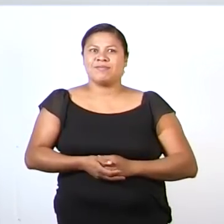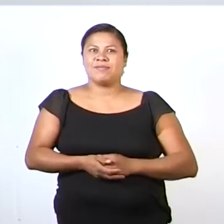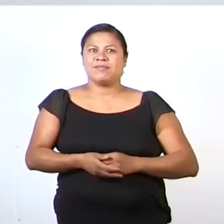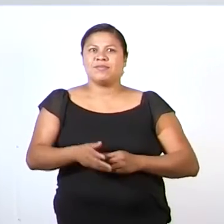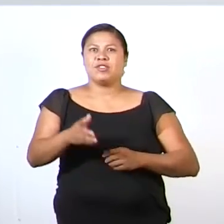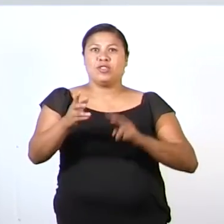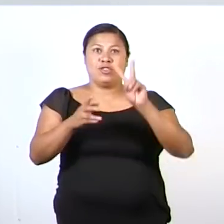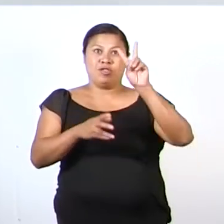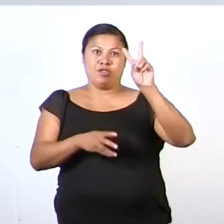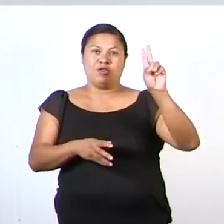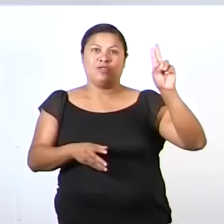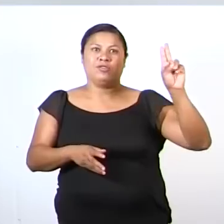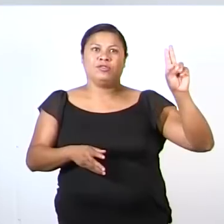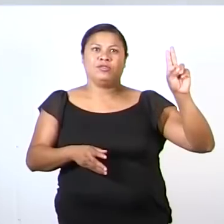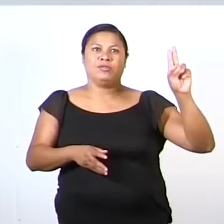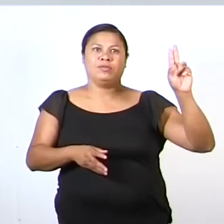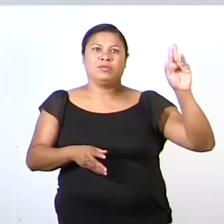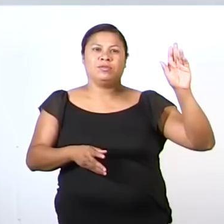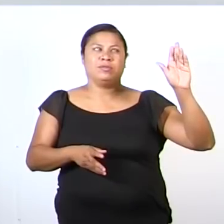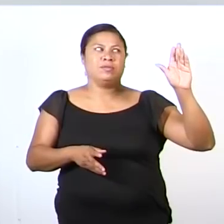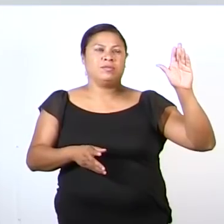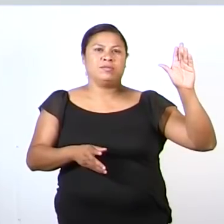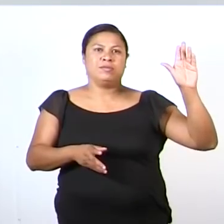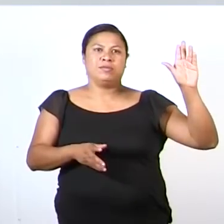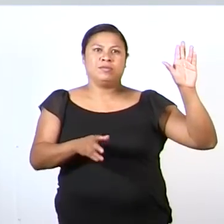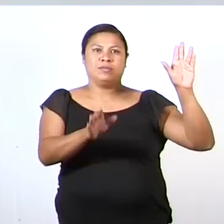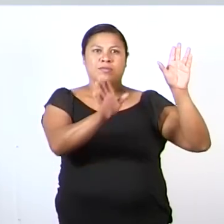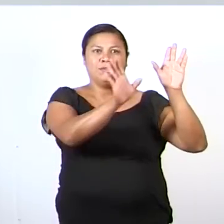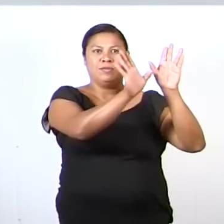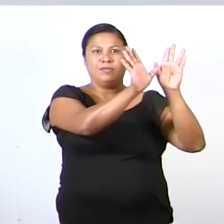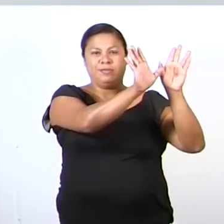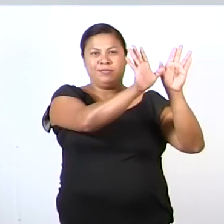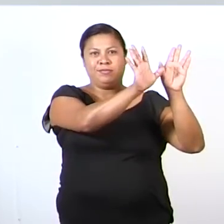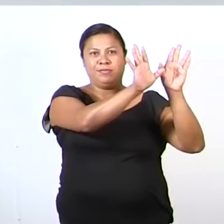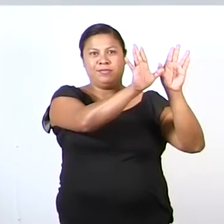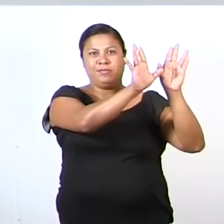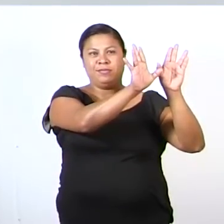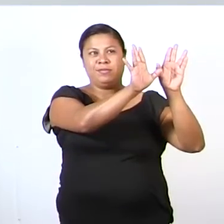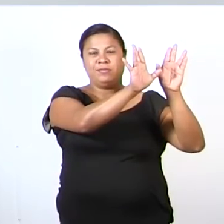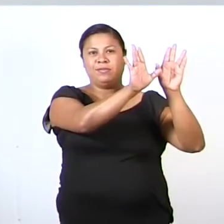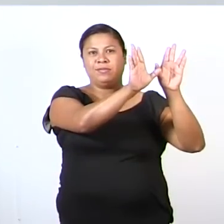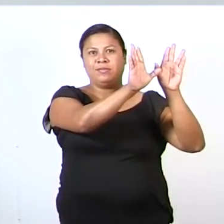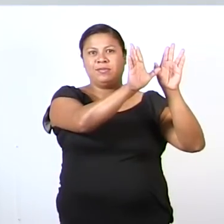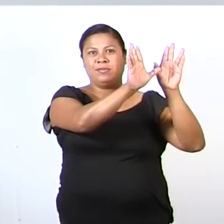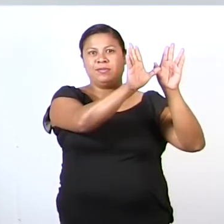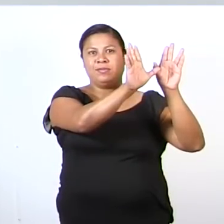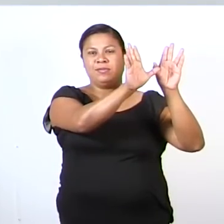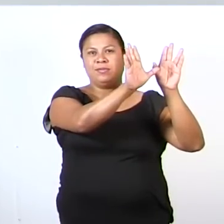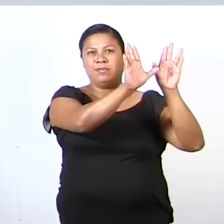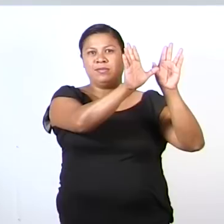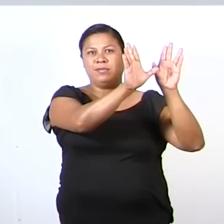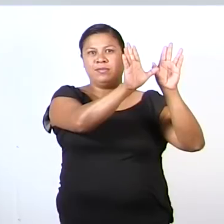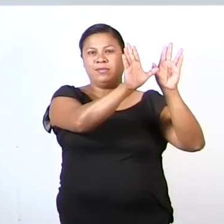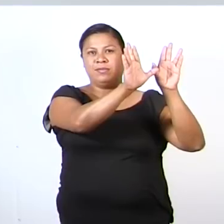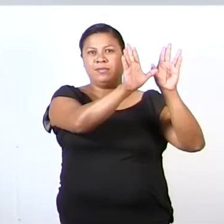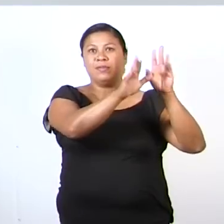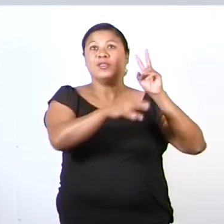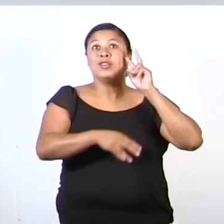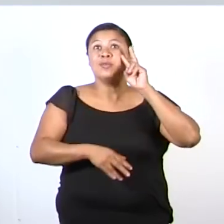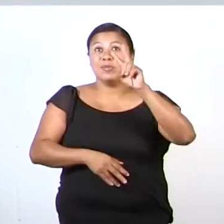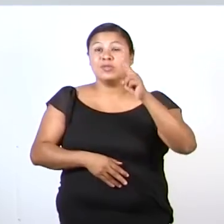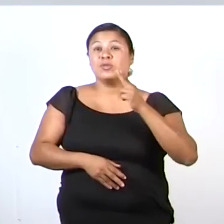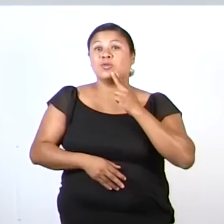Dos, dos, dos, dos, dos, dos. Hemos